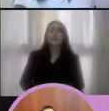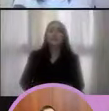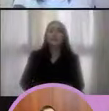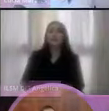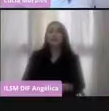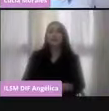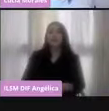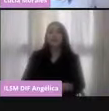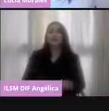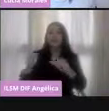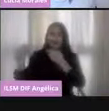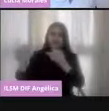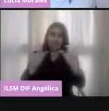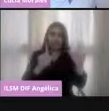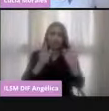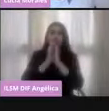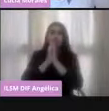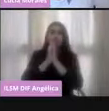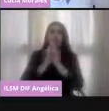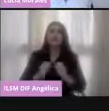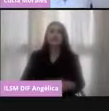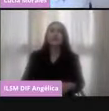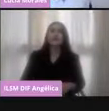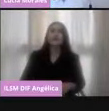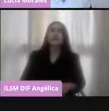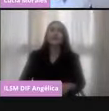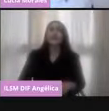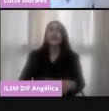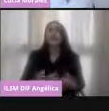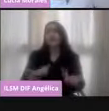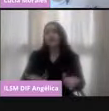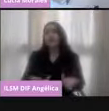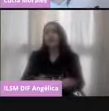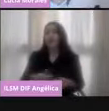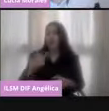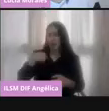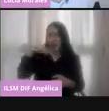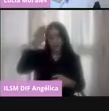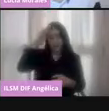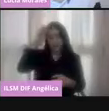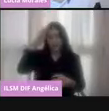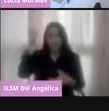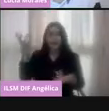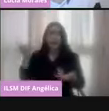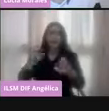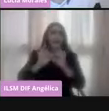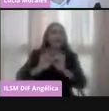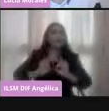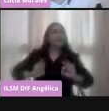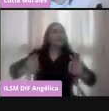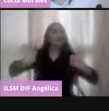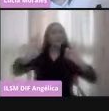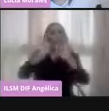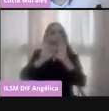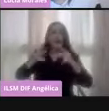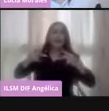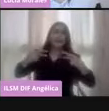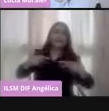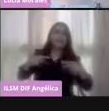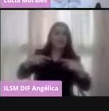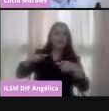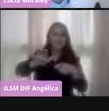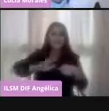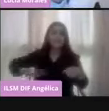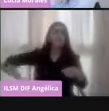me apoyan con la siguiente, favor. Yo creo, considero que es muy importante hablarle a las personas sobre qué es la ciudadanía.